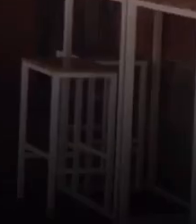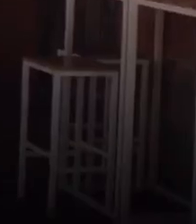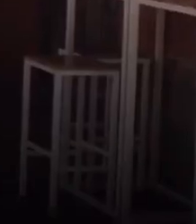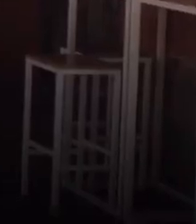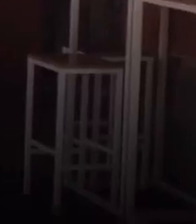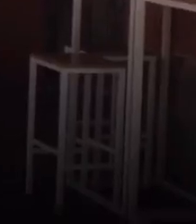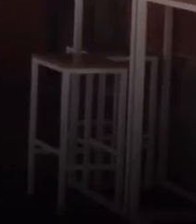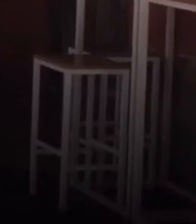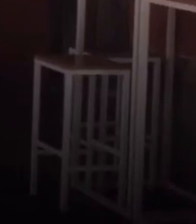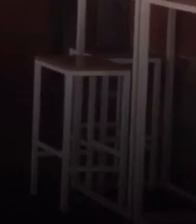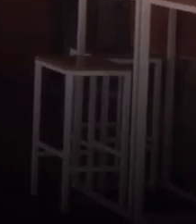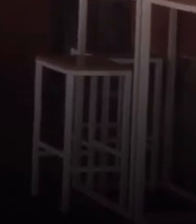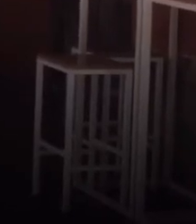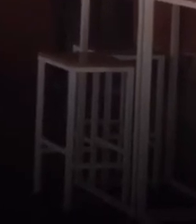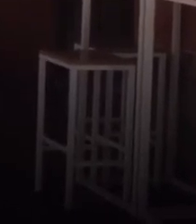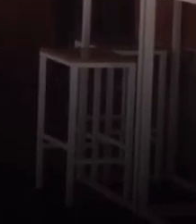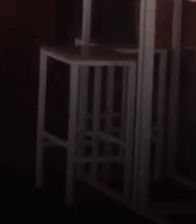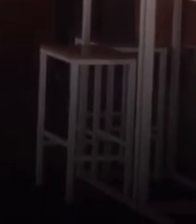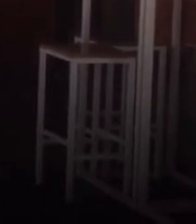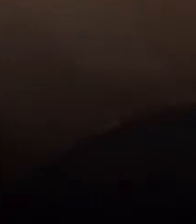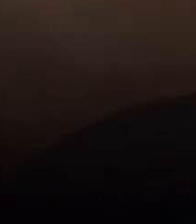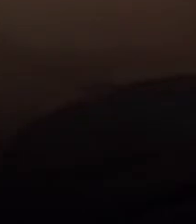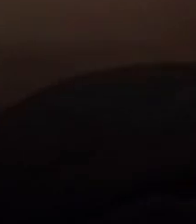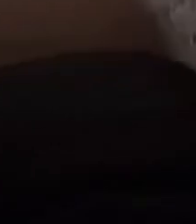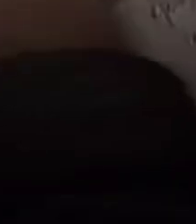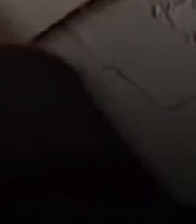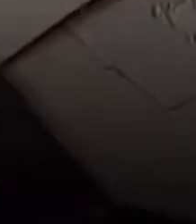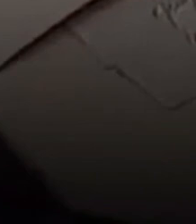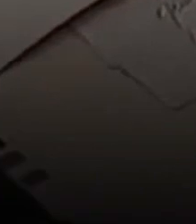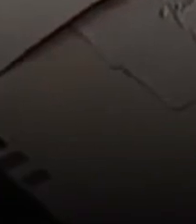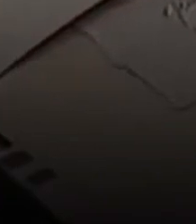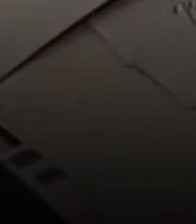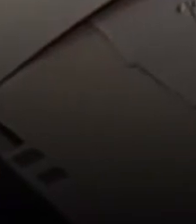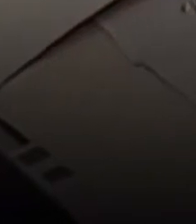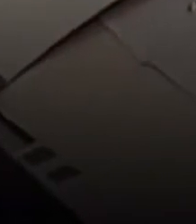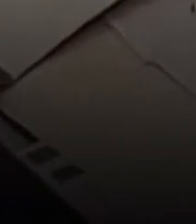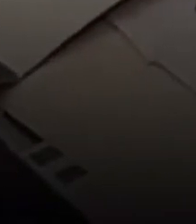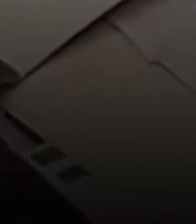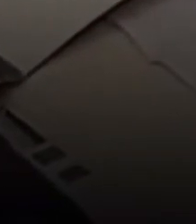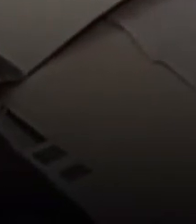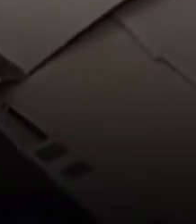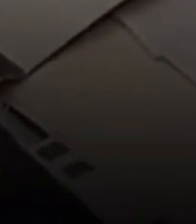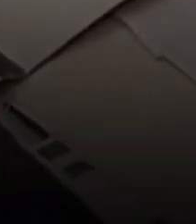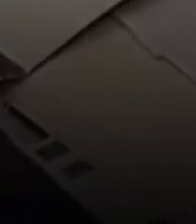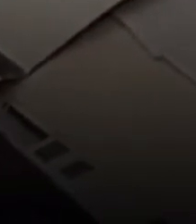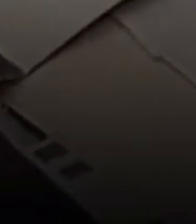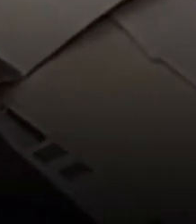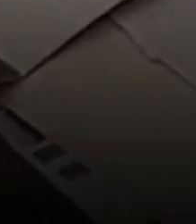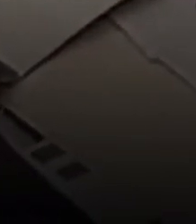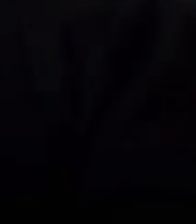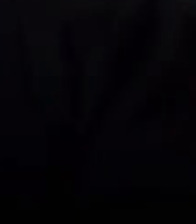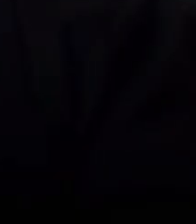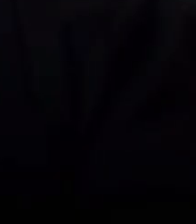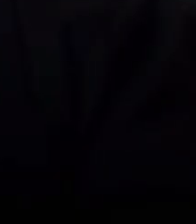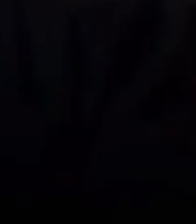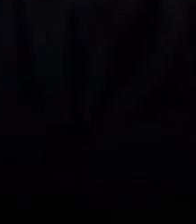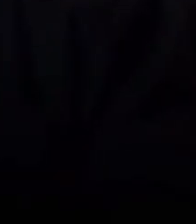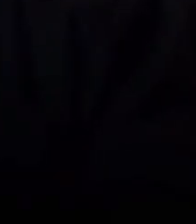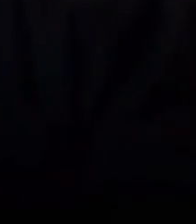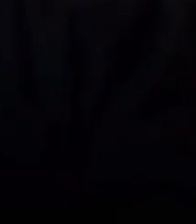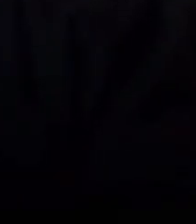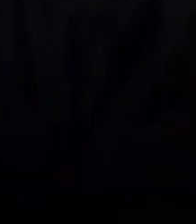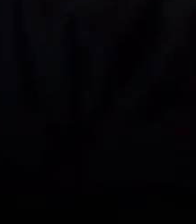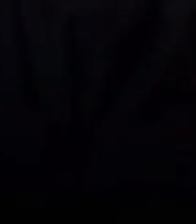¿Cómo le gustaría ser recordado? Como una persona que amó muchísimo la vida. Y que